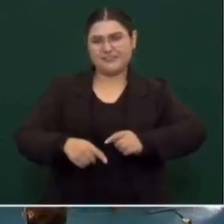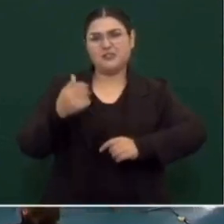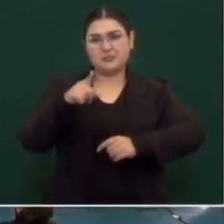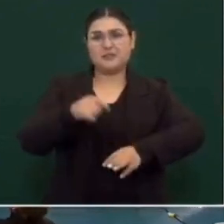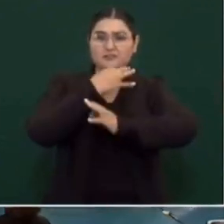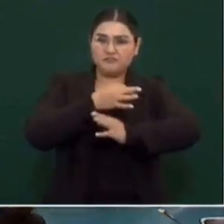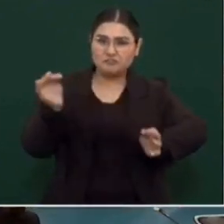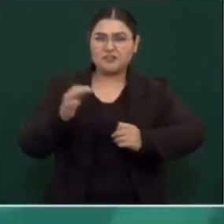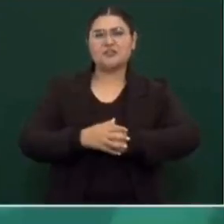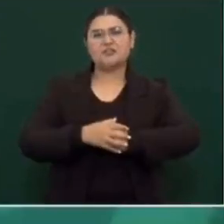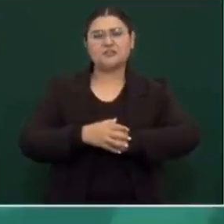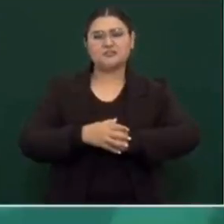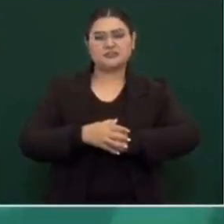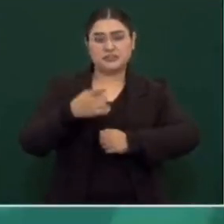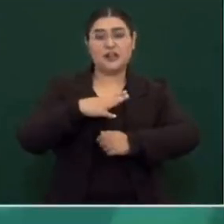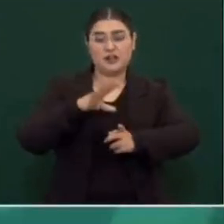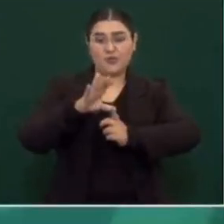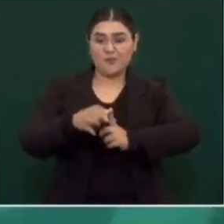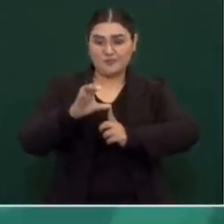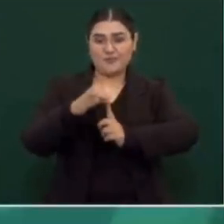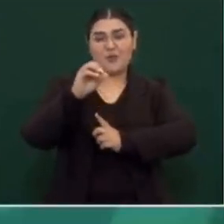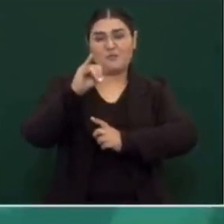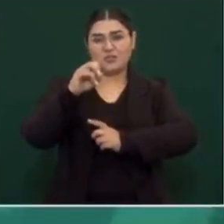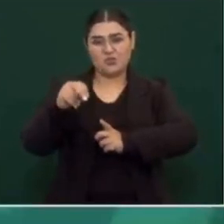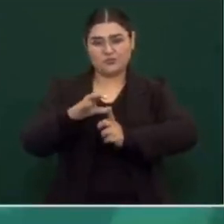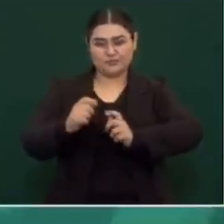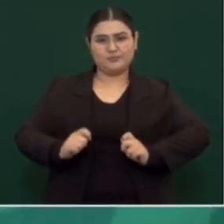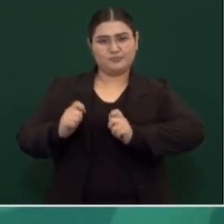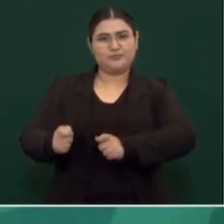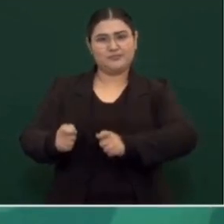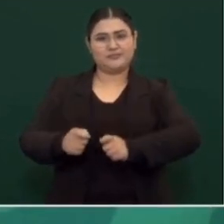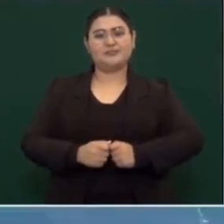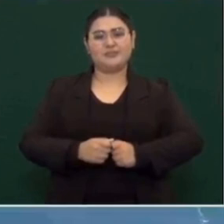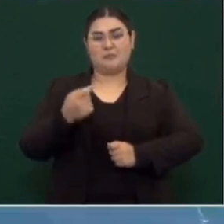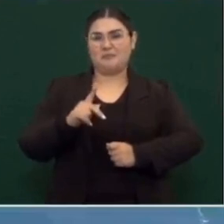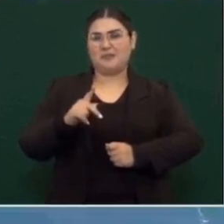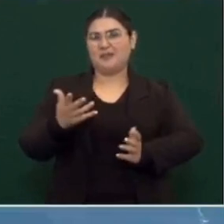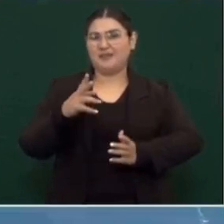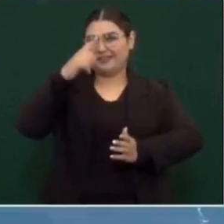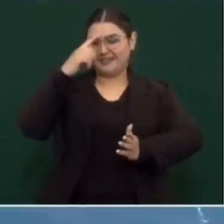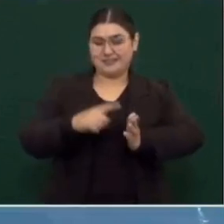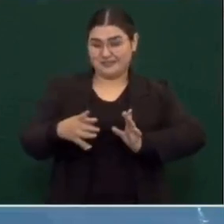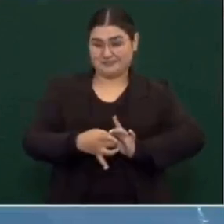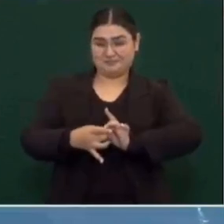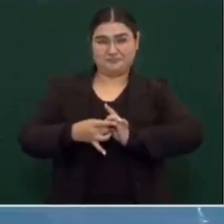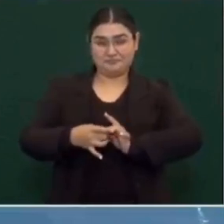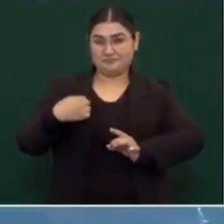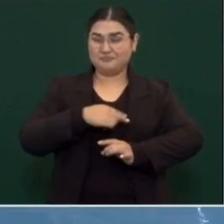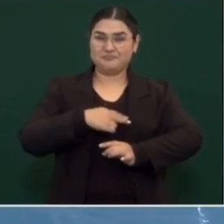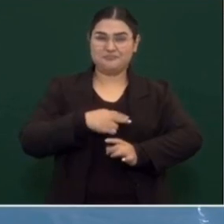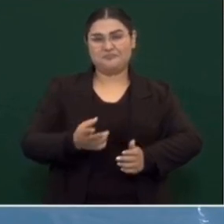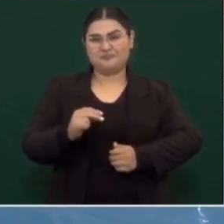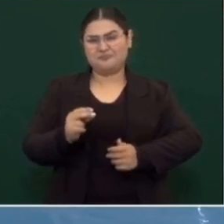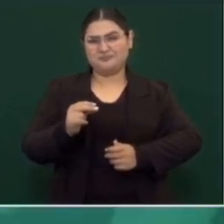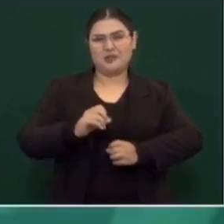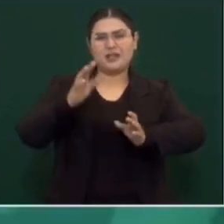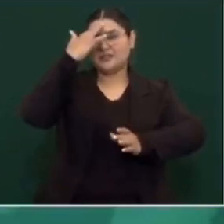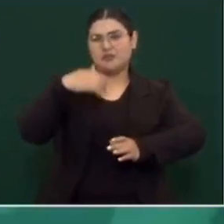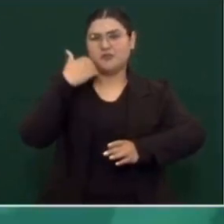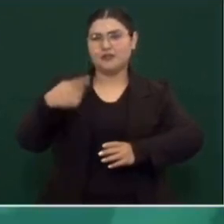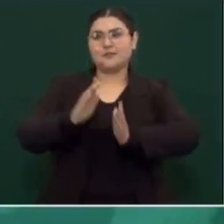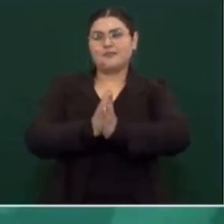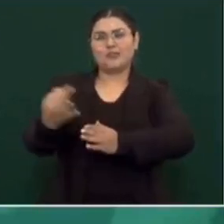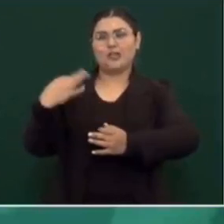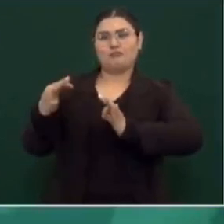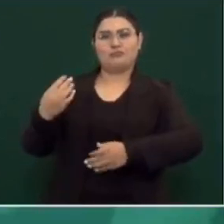que se informe que quedó en comisiones, no pasó al pleno, pero no es una cosa que tenga que ver con nosotros. Claro que no estoy pidiendo que me